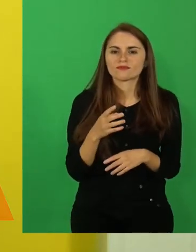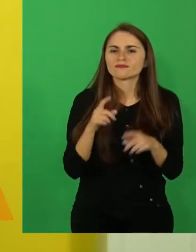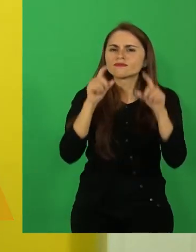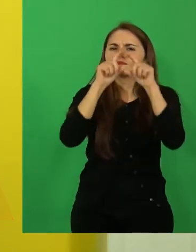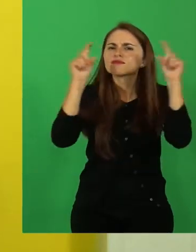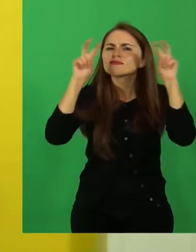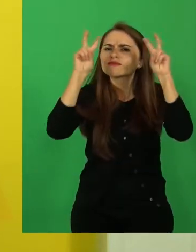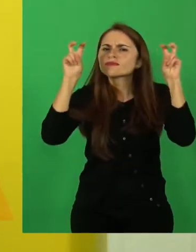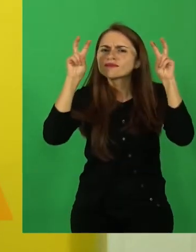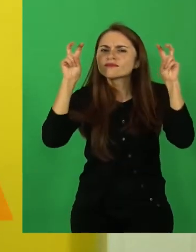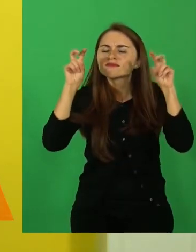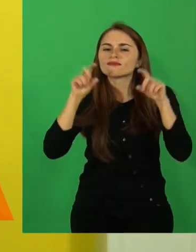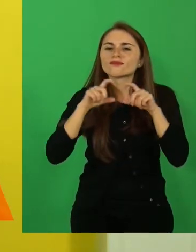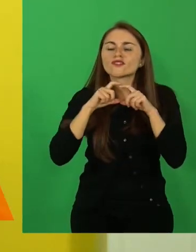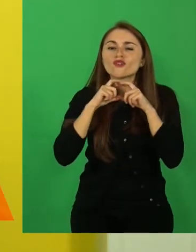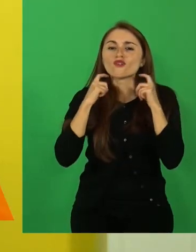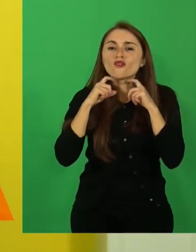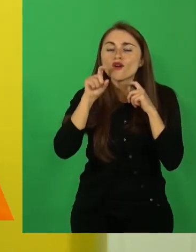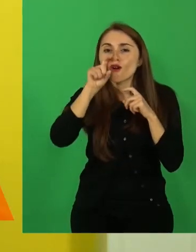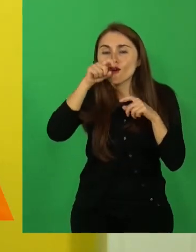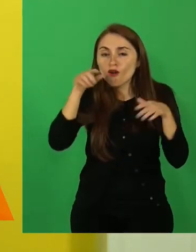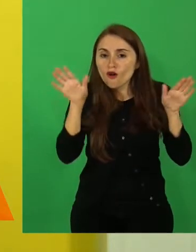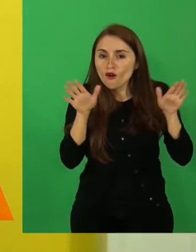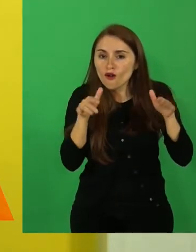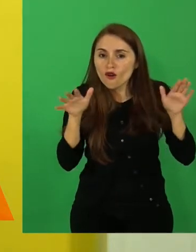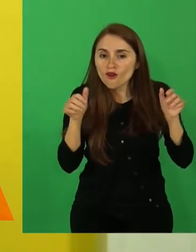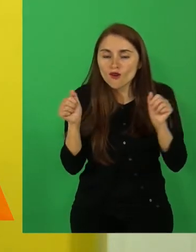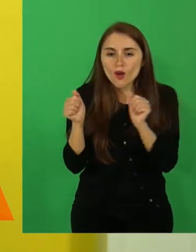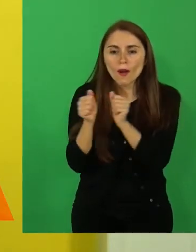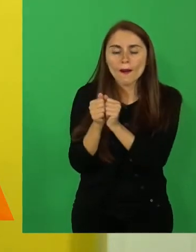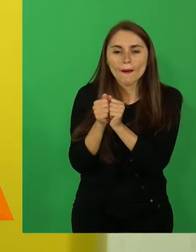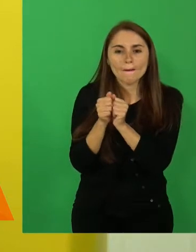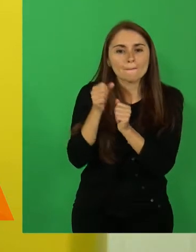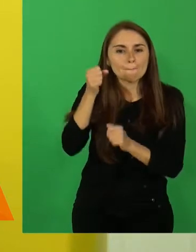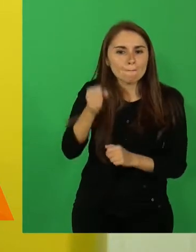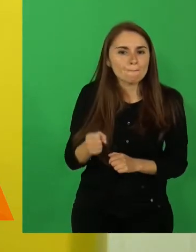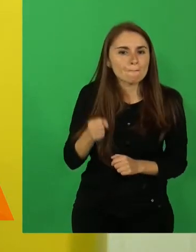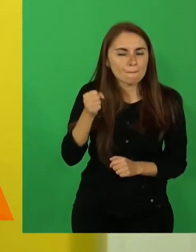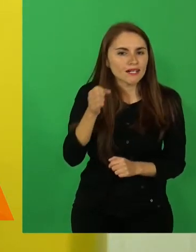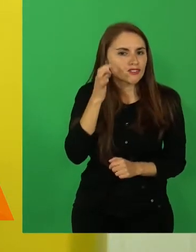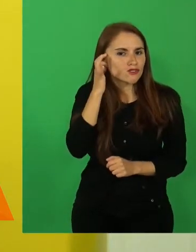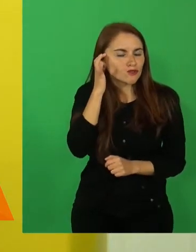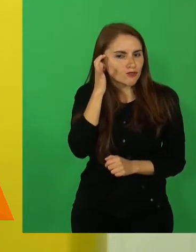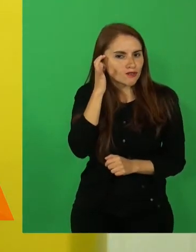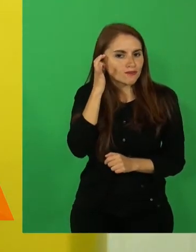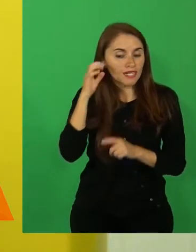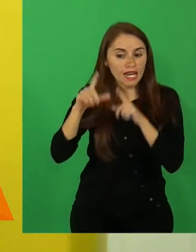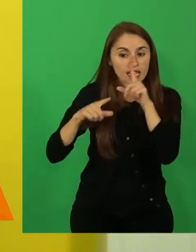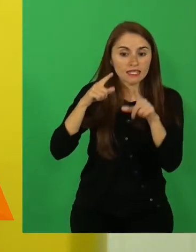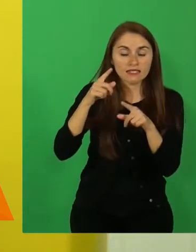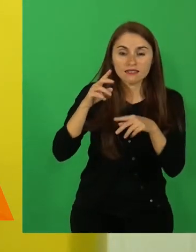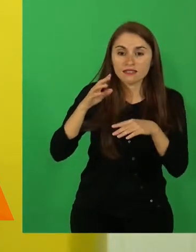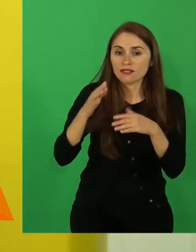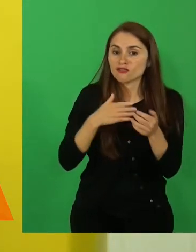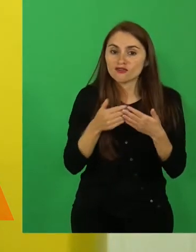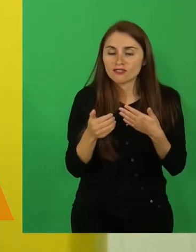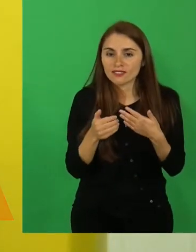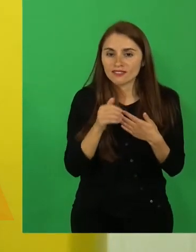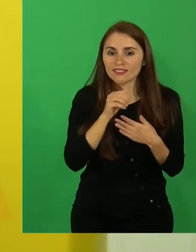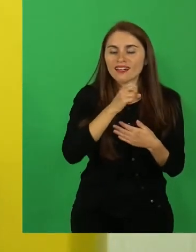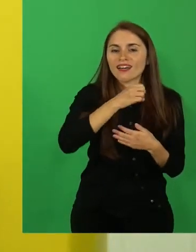y la pastora, leyenda atacameña. Leamos la